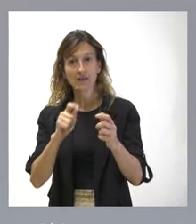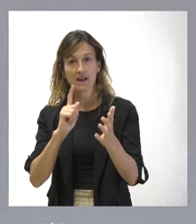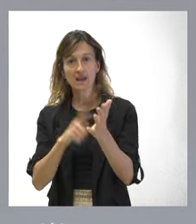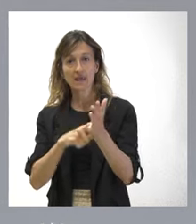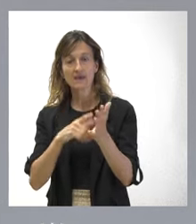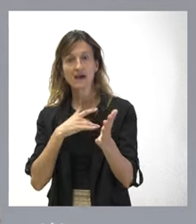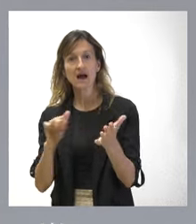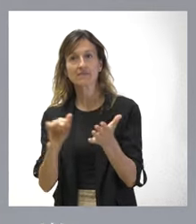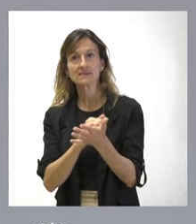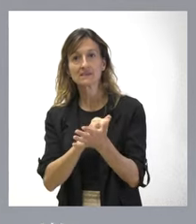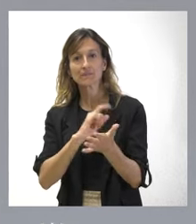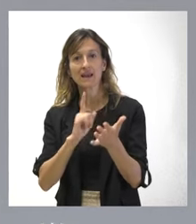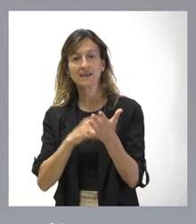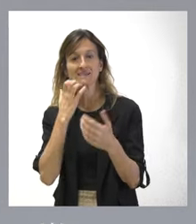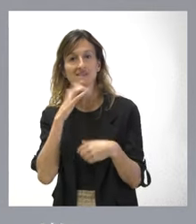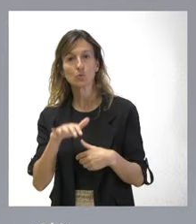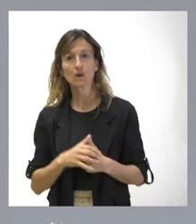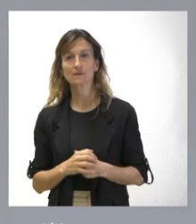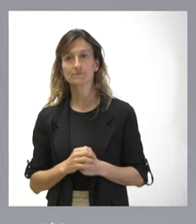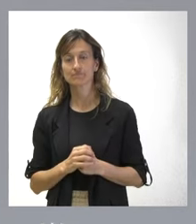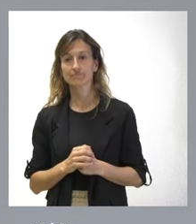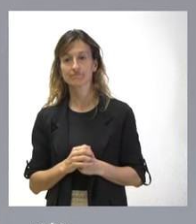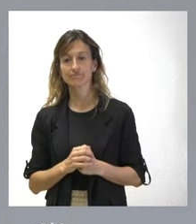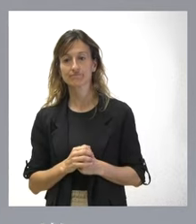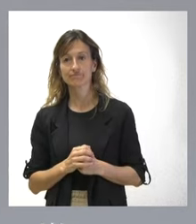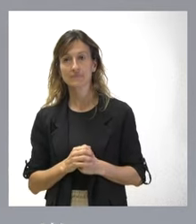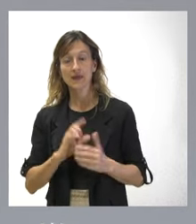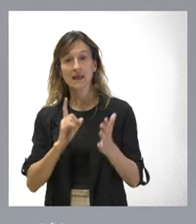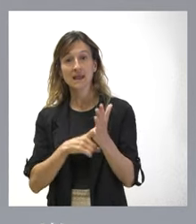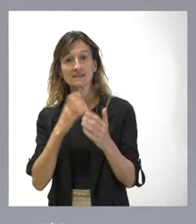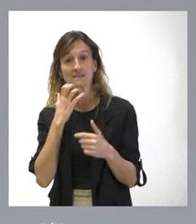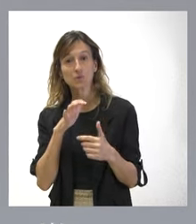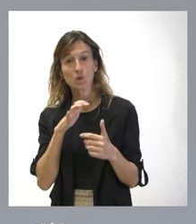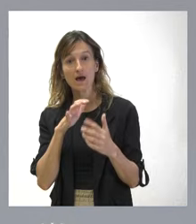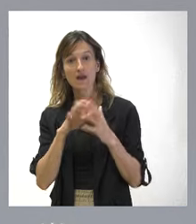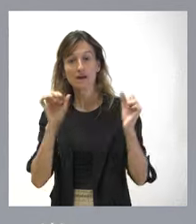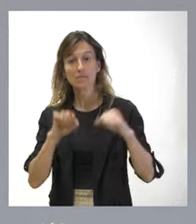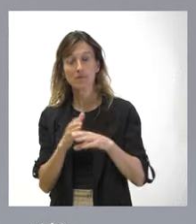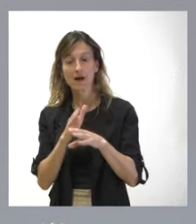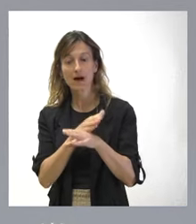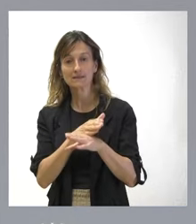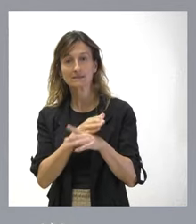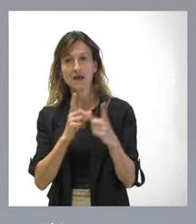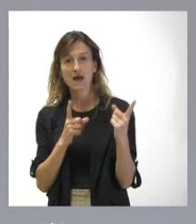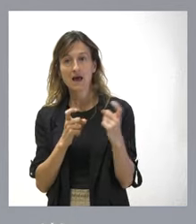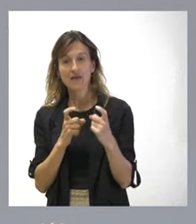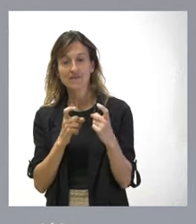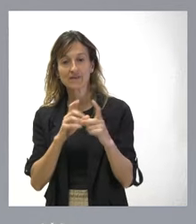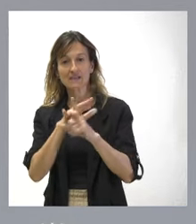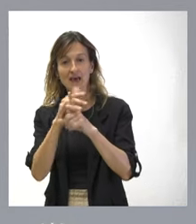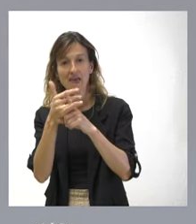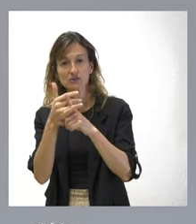amnistía como ley singular. La aprobación de una ley singular requiere una aplicación a un hecho